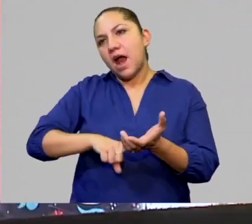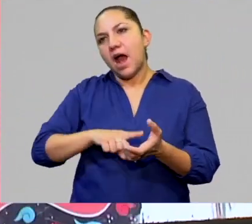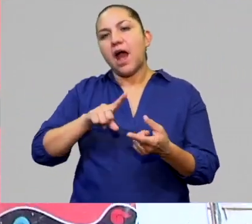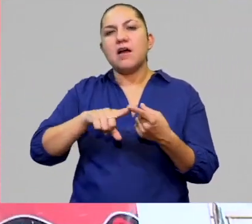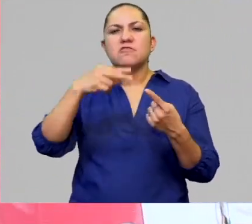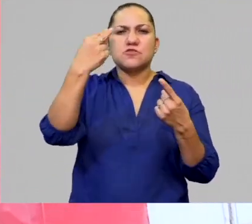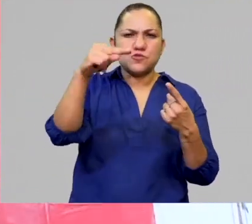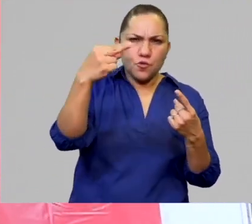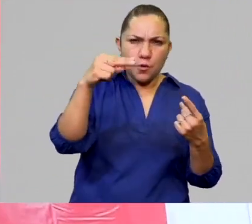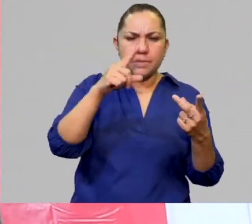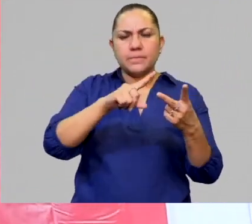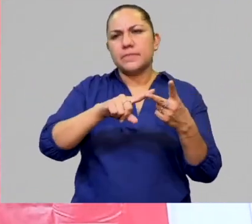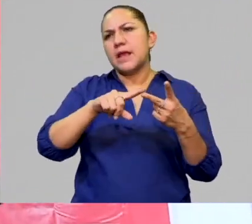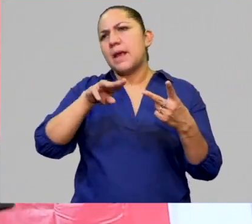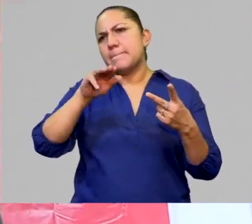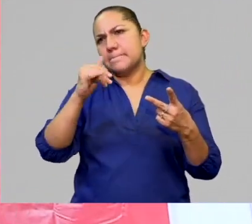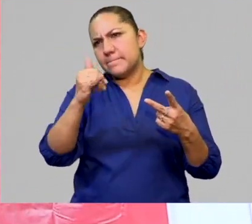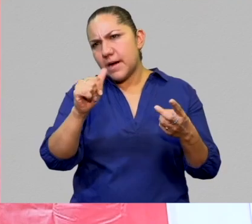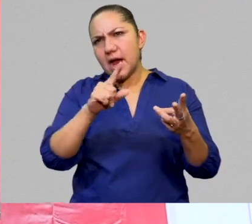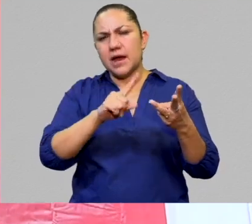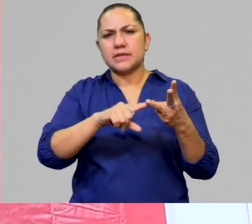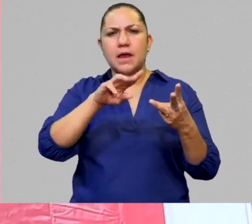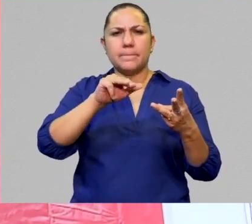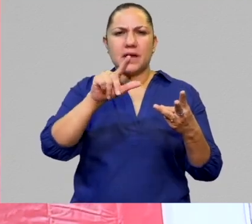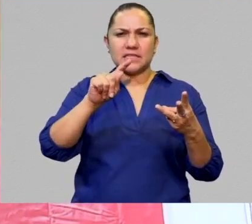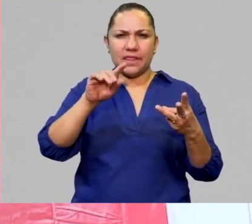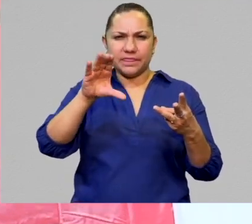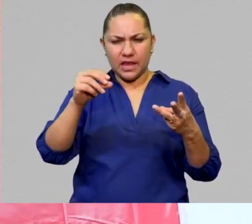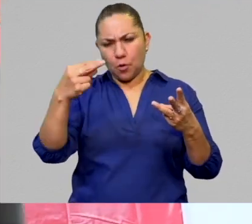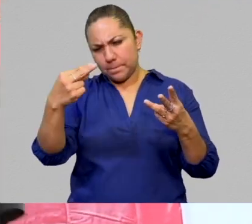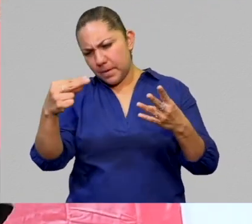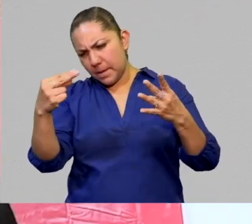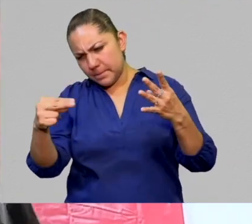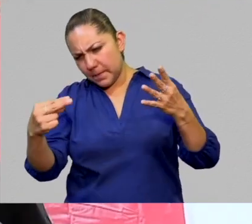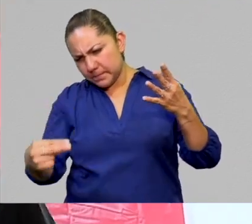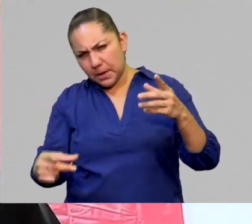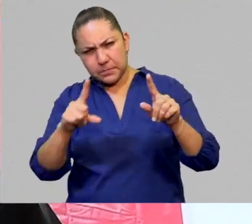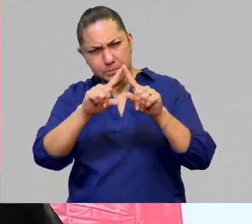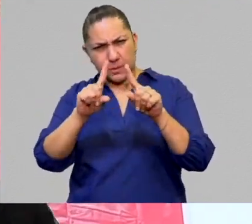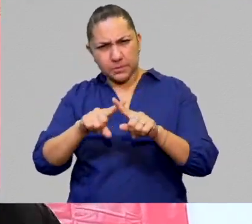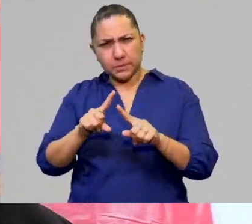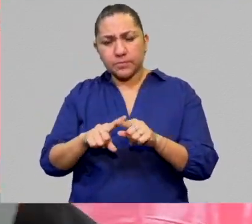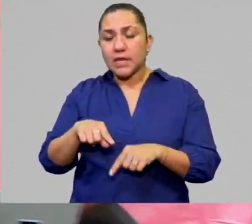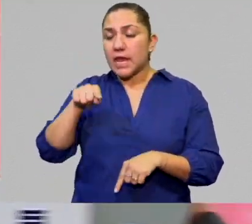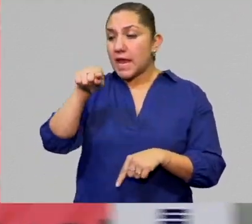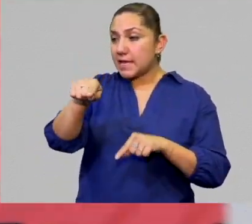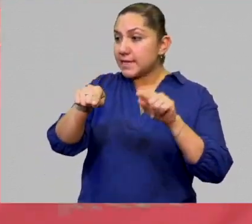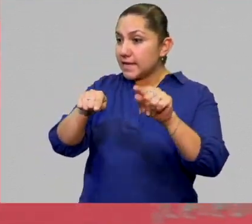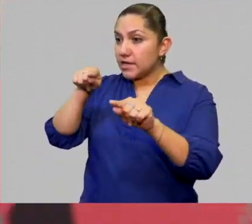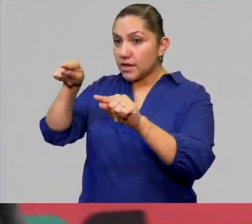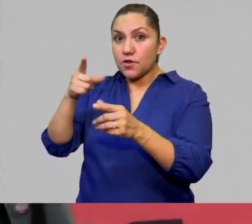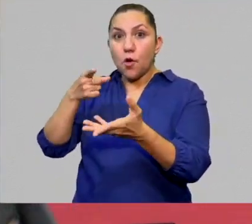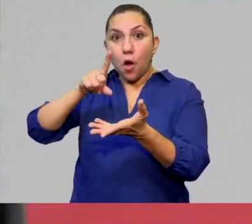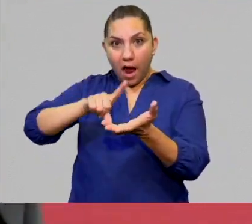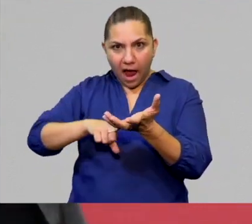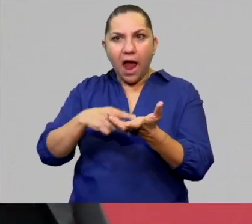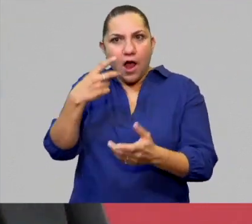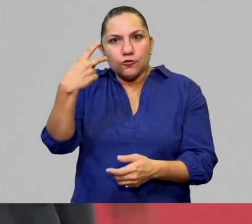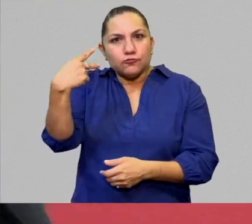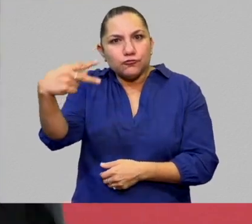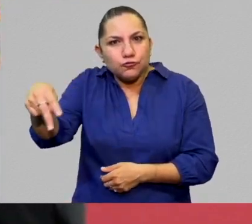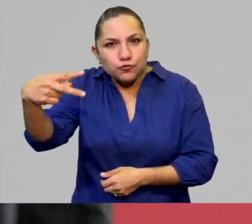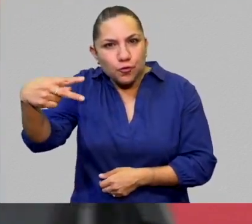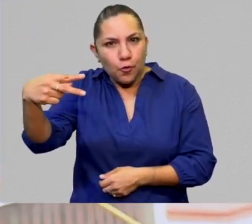Boy, por ejemplo, Maya, pienso en Creeper, Mazateco, pienso en diversos raperos que desde luego